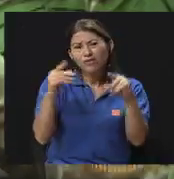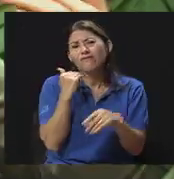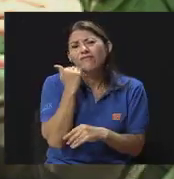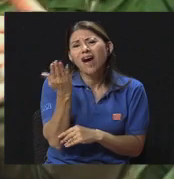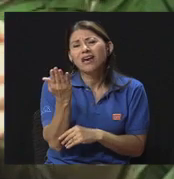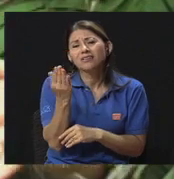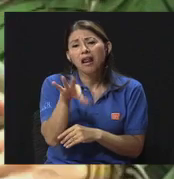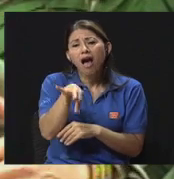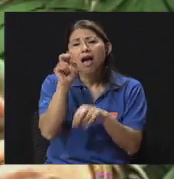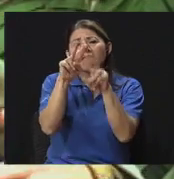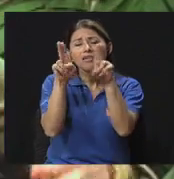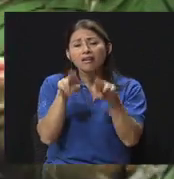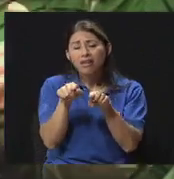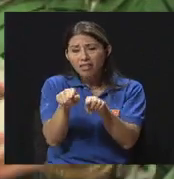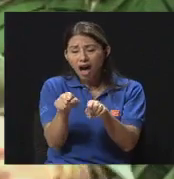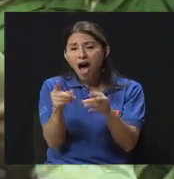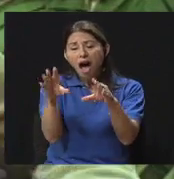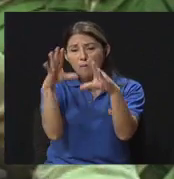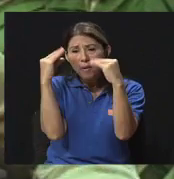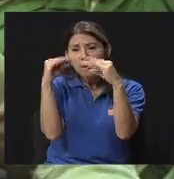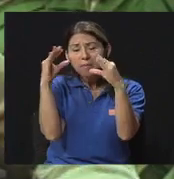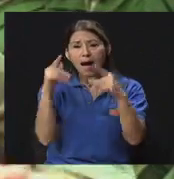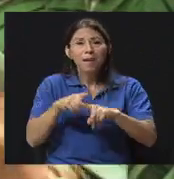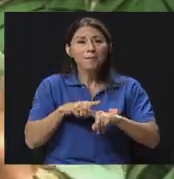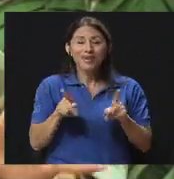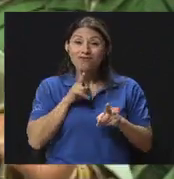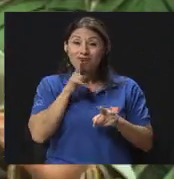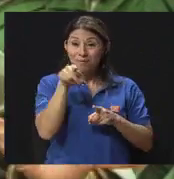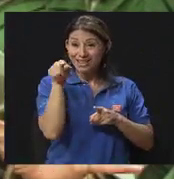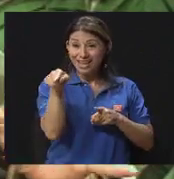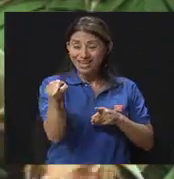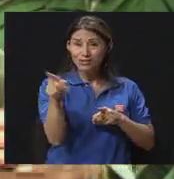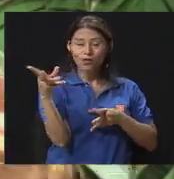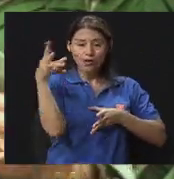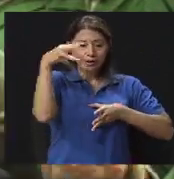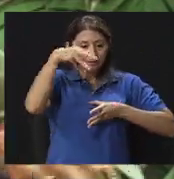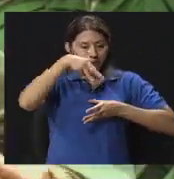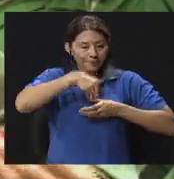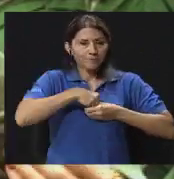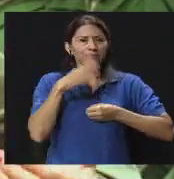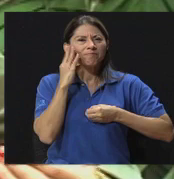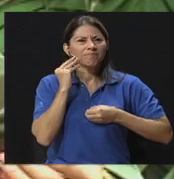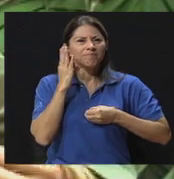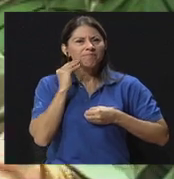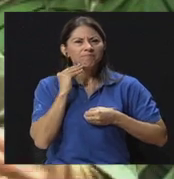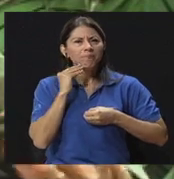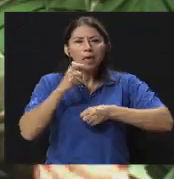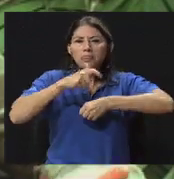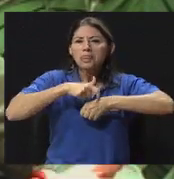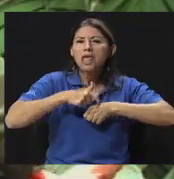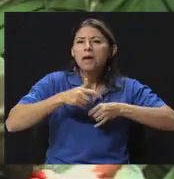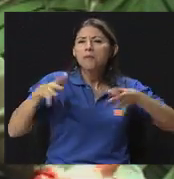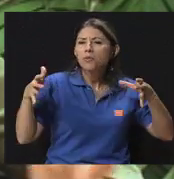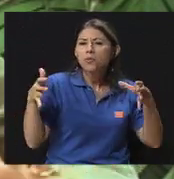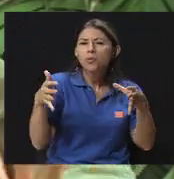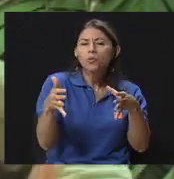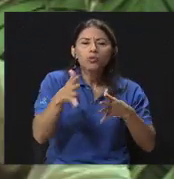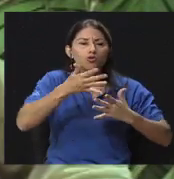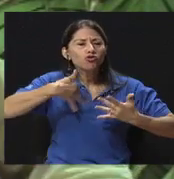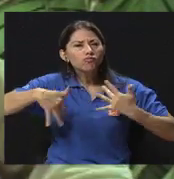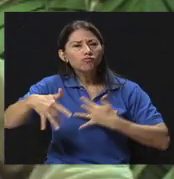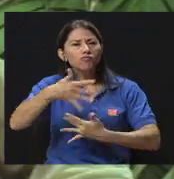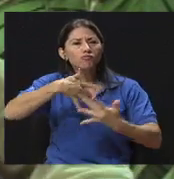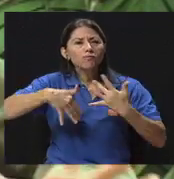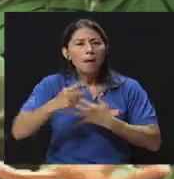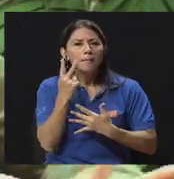Pero poder incorporarla, poder vivirla, poder pasar un rato juntos y ver cuáles son nuestras diferencias, en dónde nos hemos equivocado, cómo